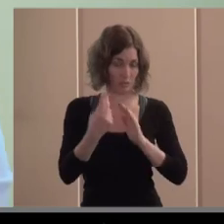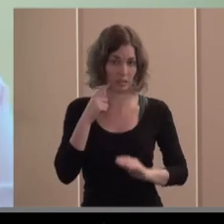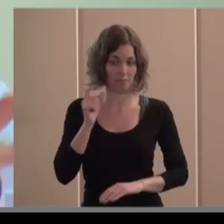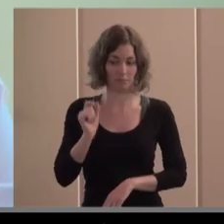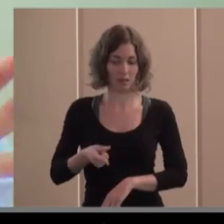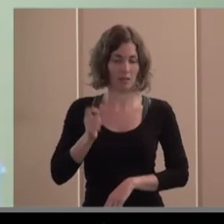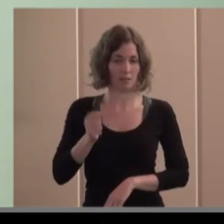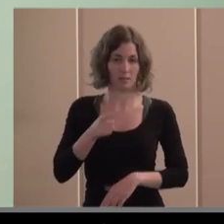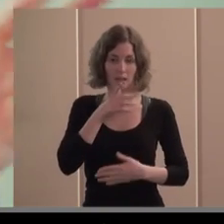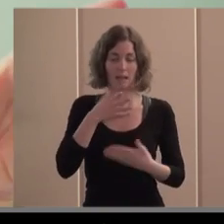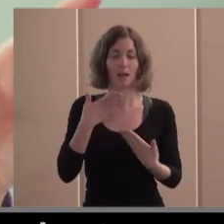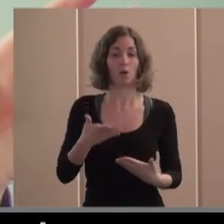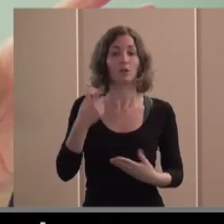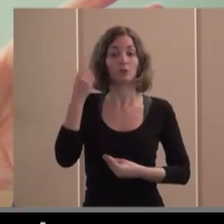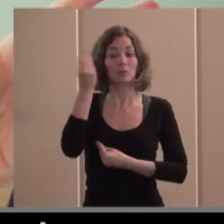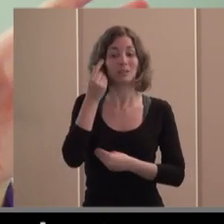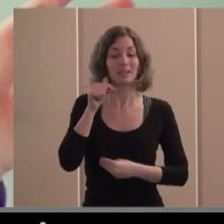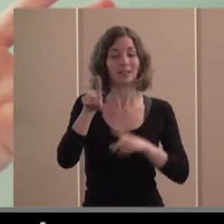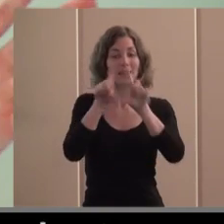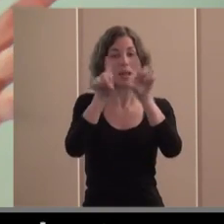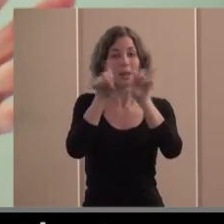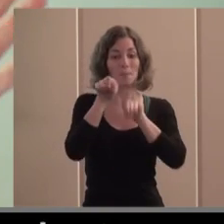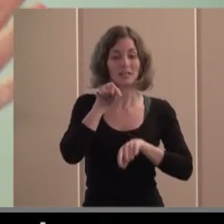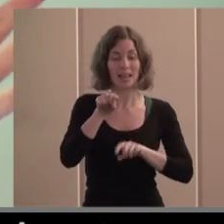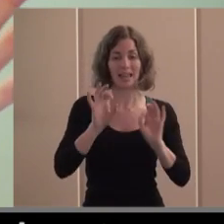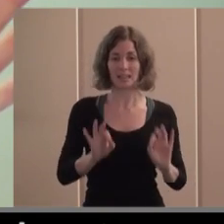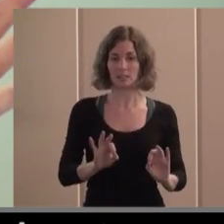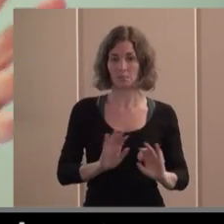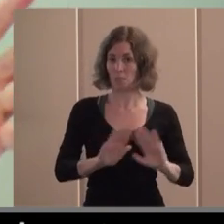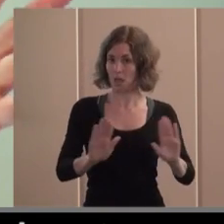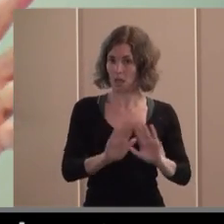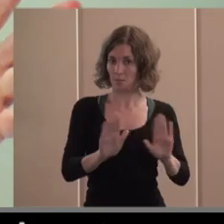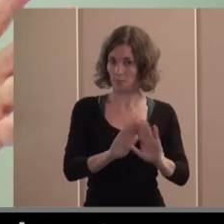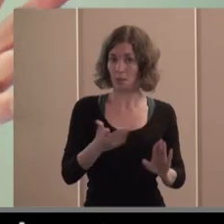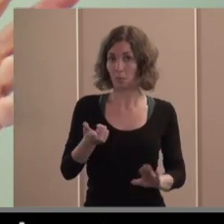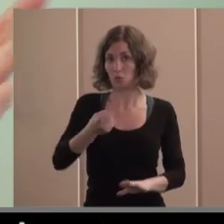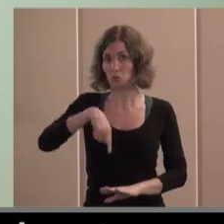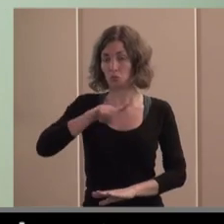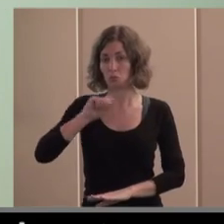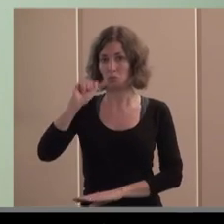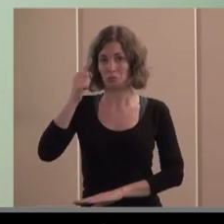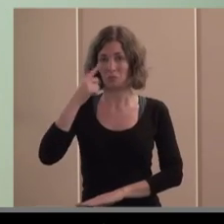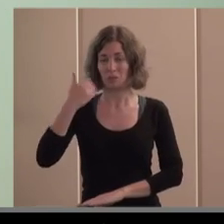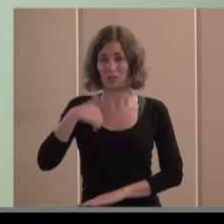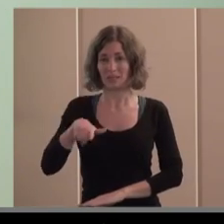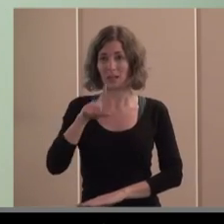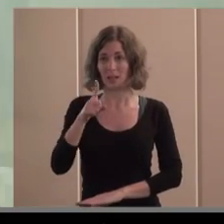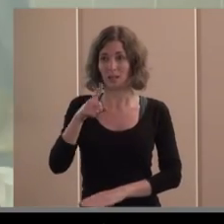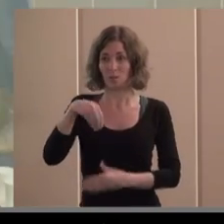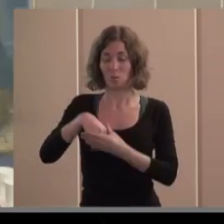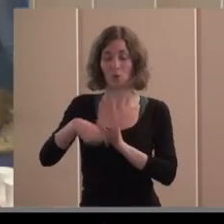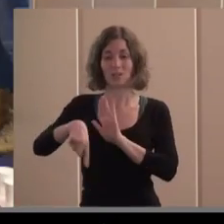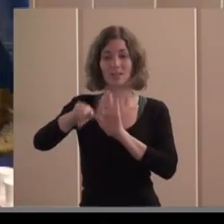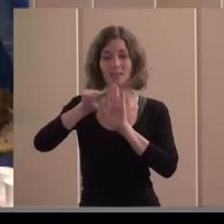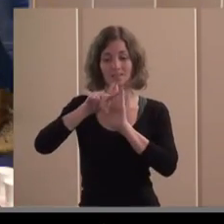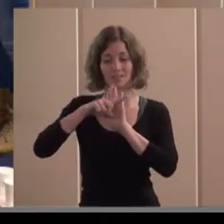pues se creen que el mundo empresarial empieza y acaba ahí pero existen al menos según identificamos nosotros en ese dictamen del que